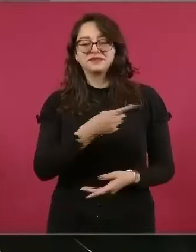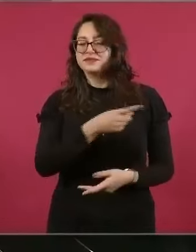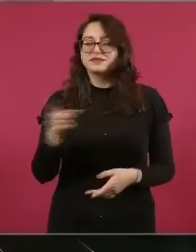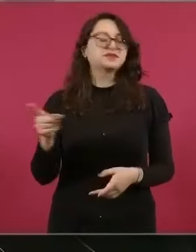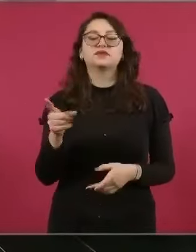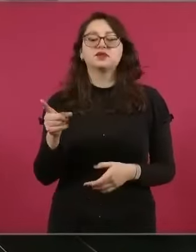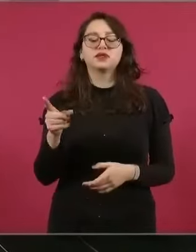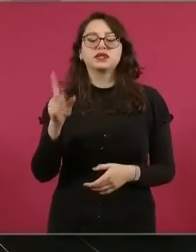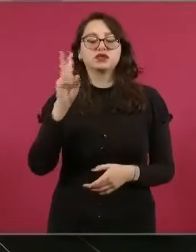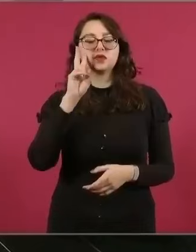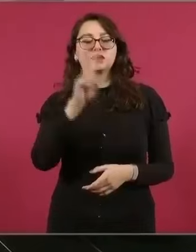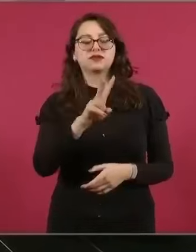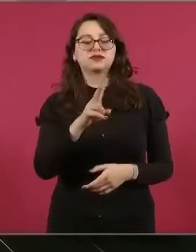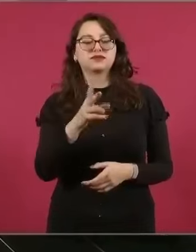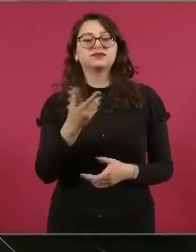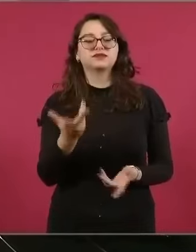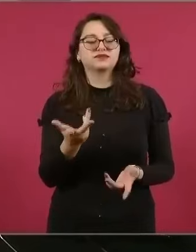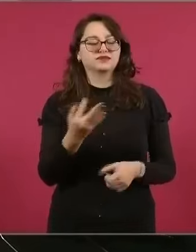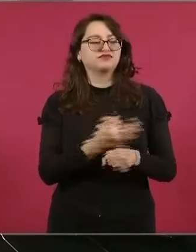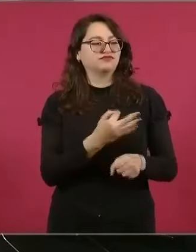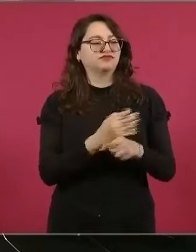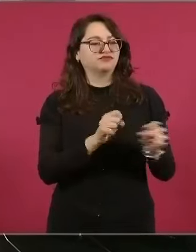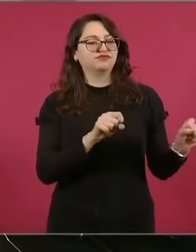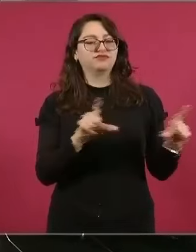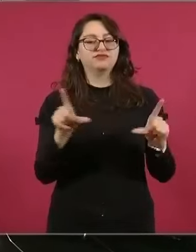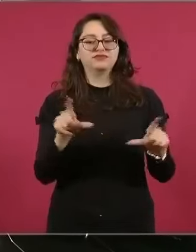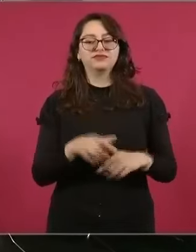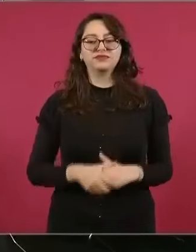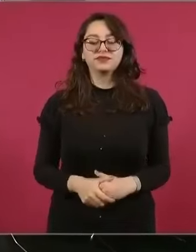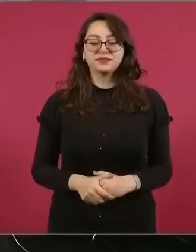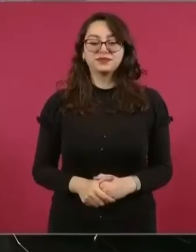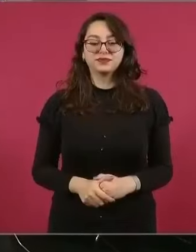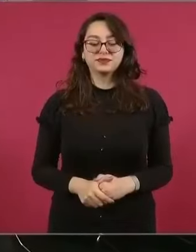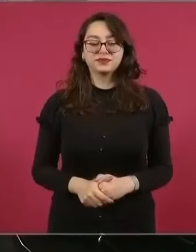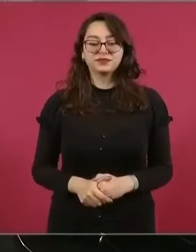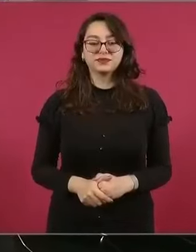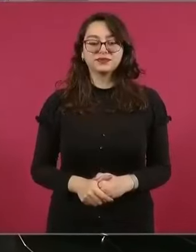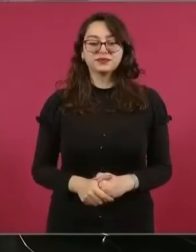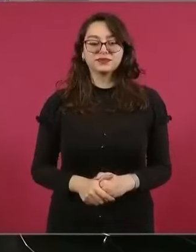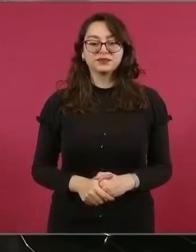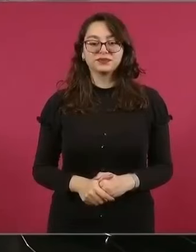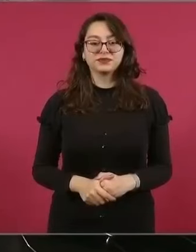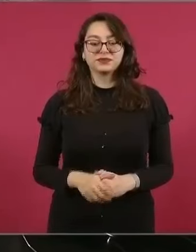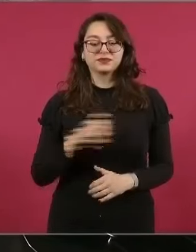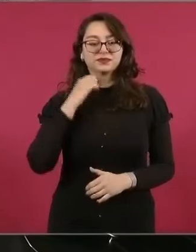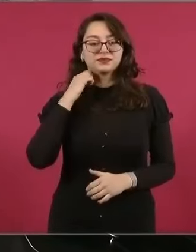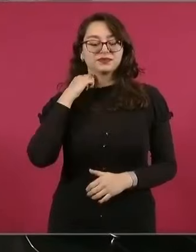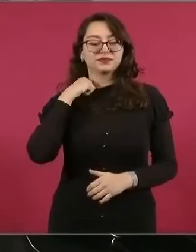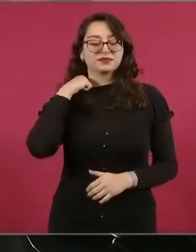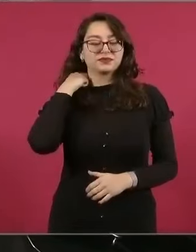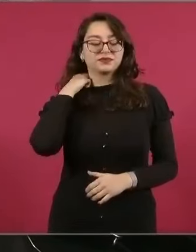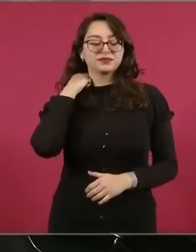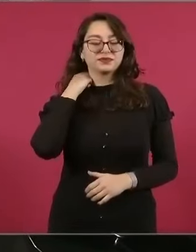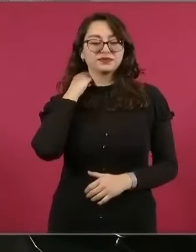tienen posibilidad. Y hablamos ahí de